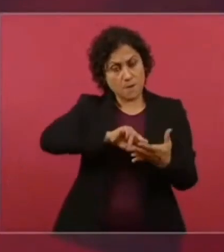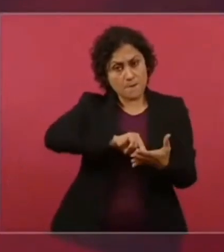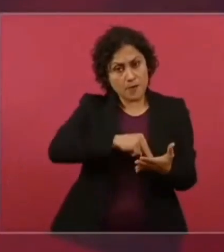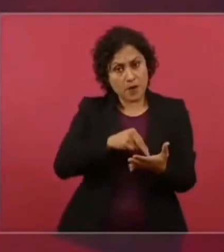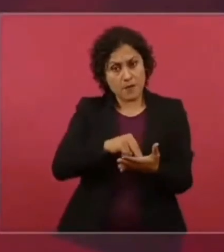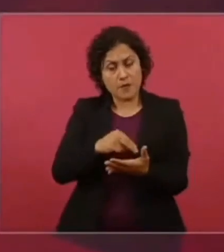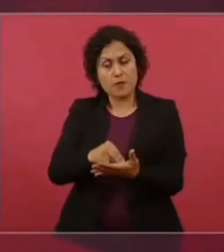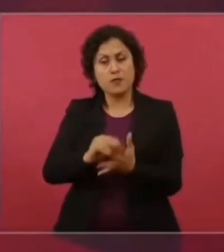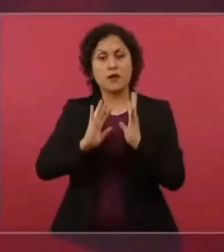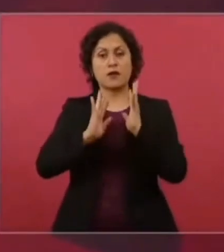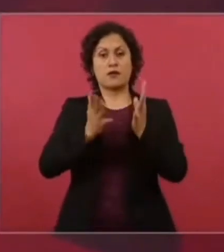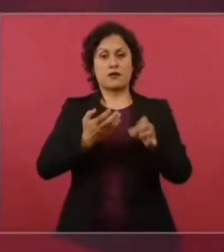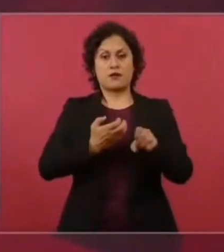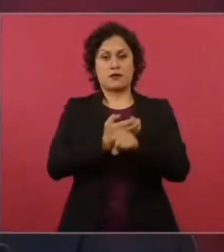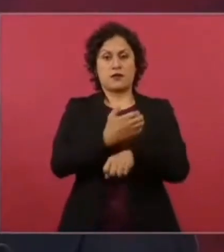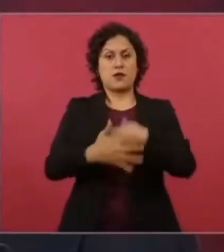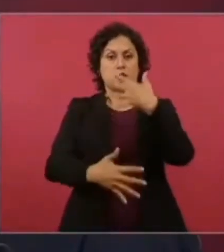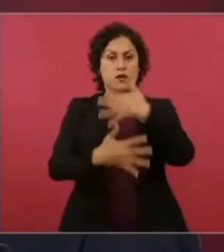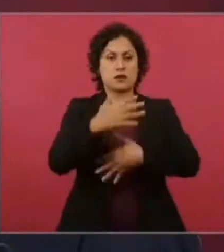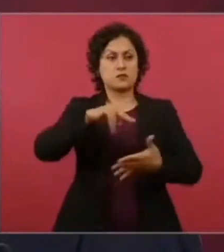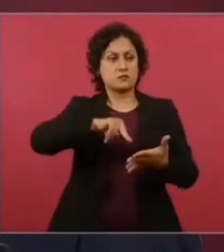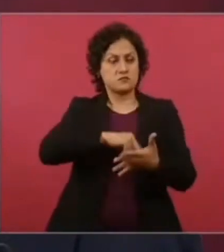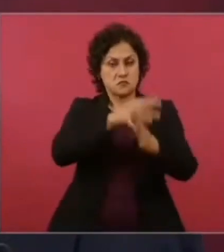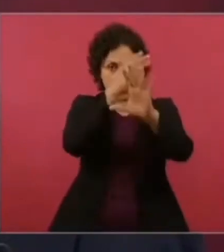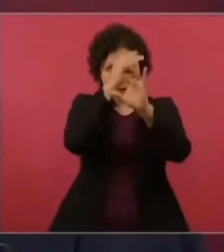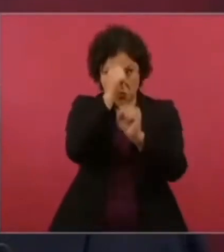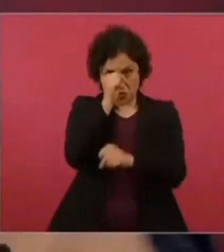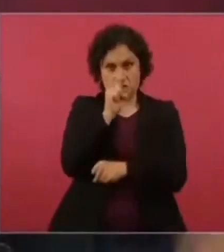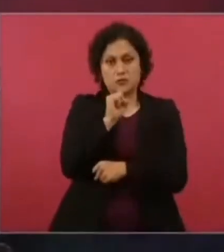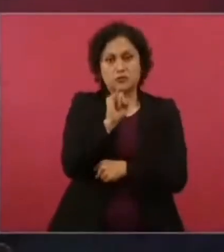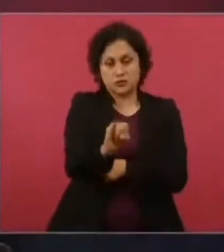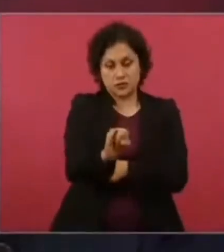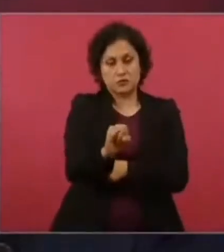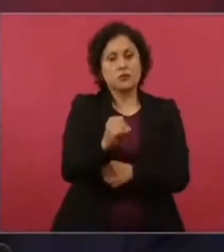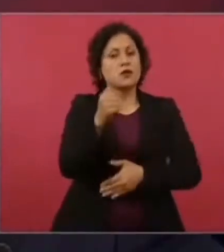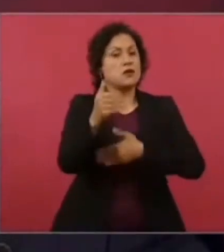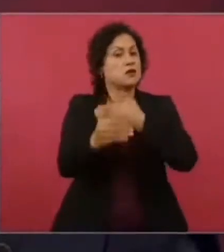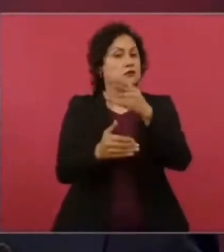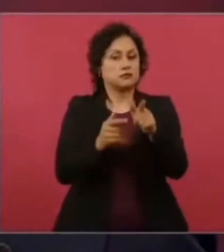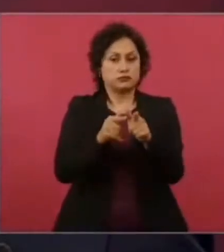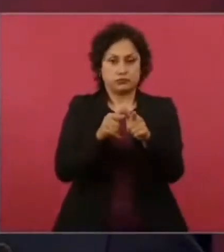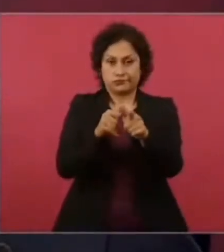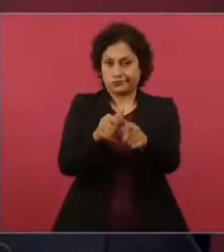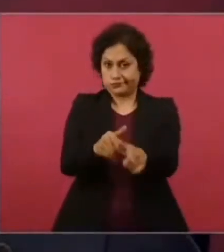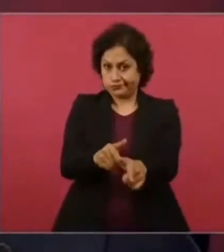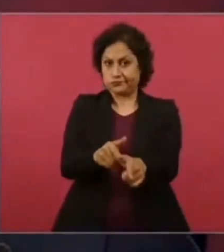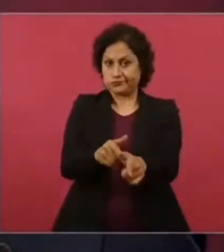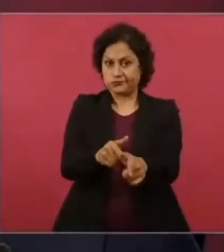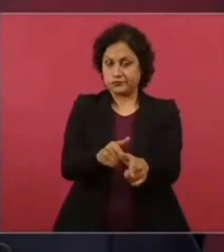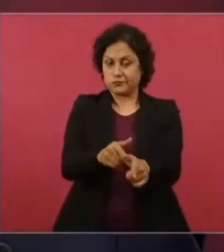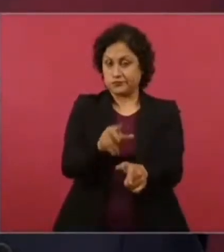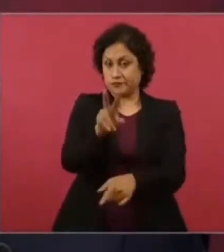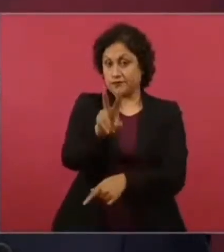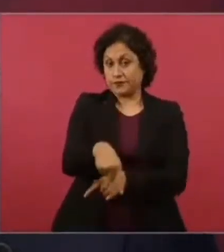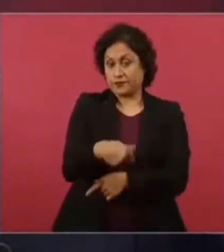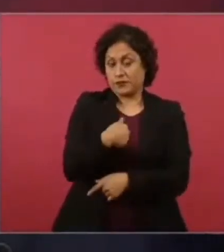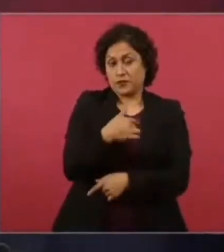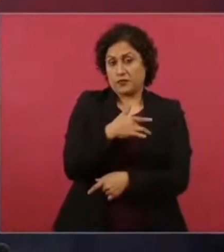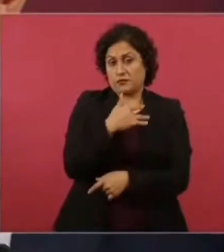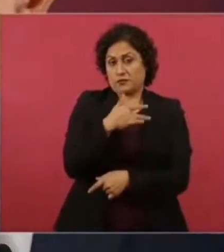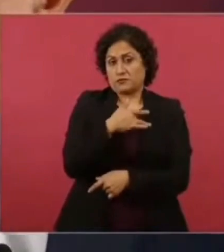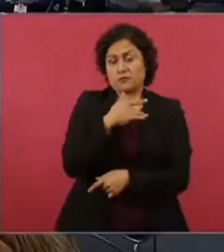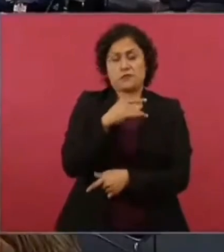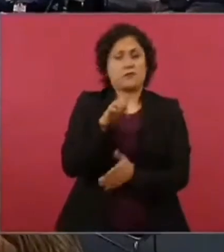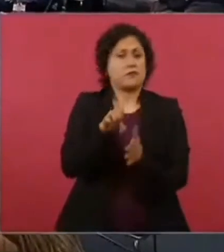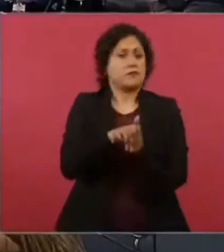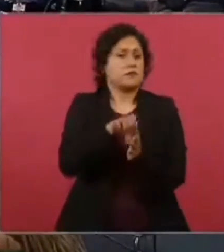15. Vamos a seguir avanzando. Y no descarto, por ejemplo, yo tenía una